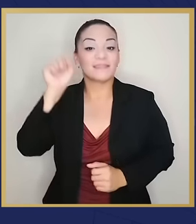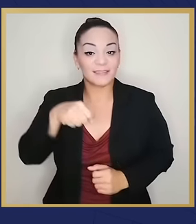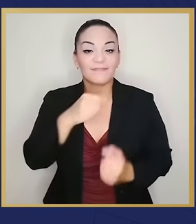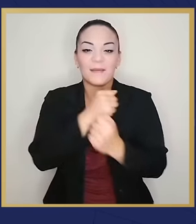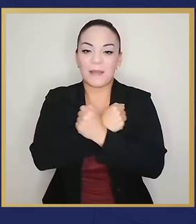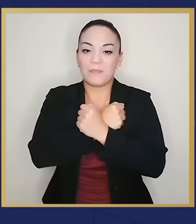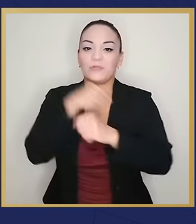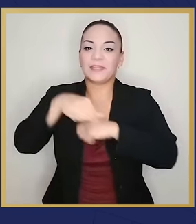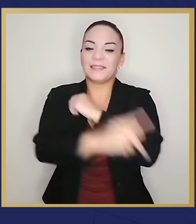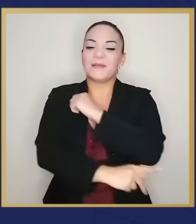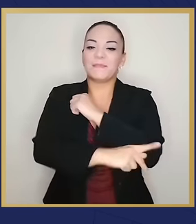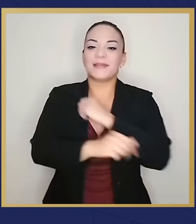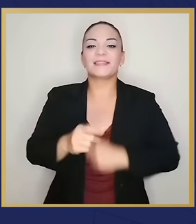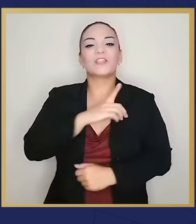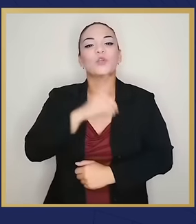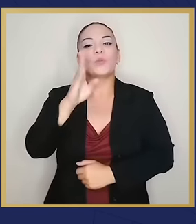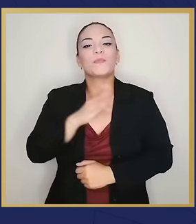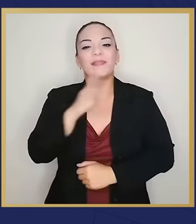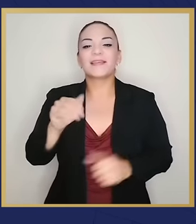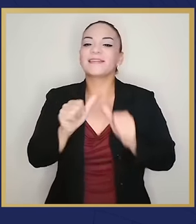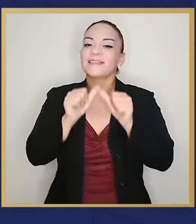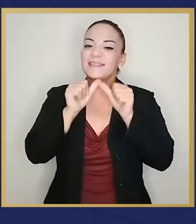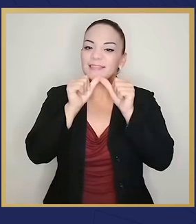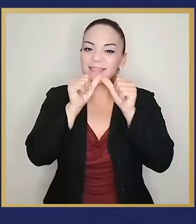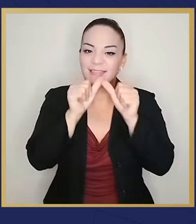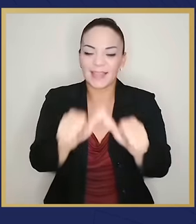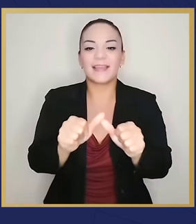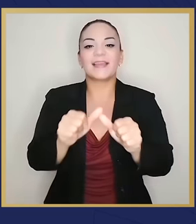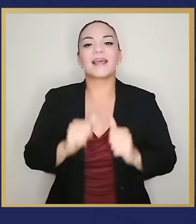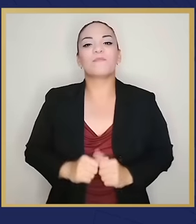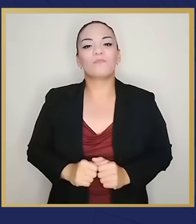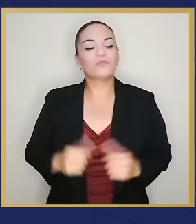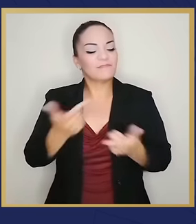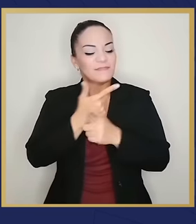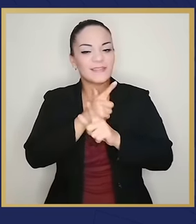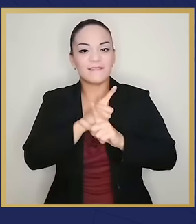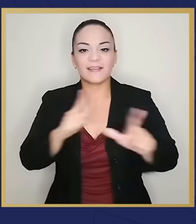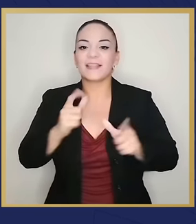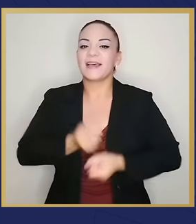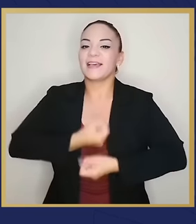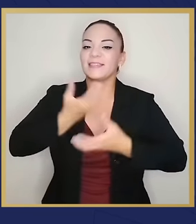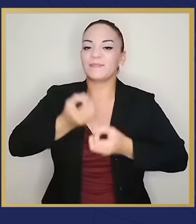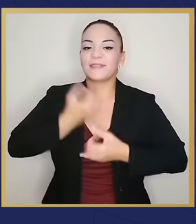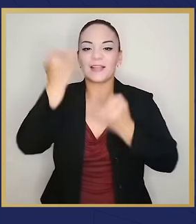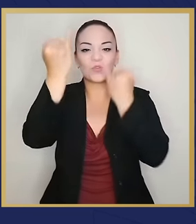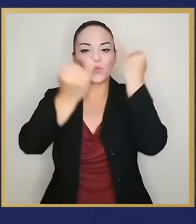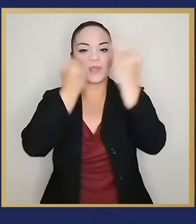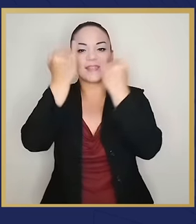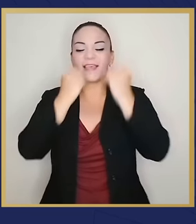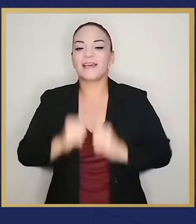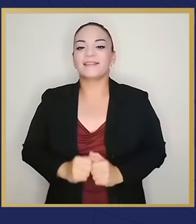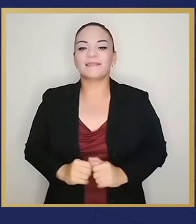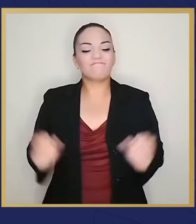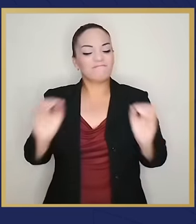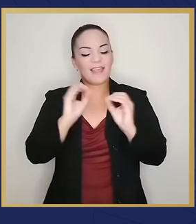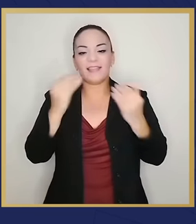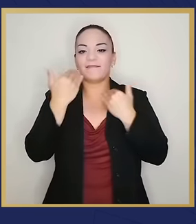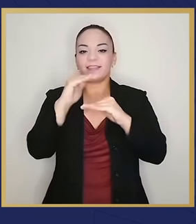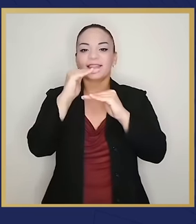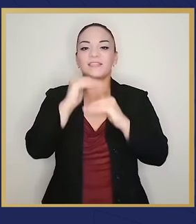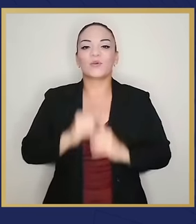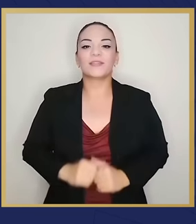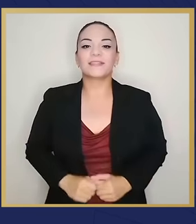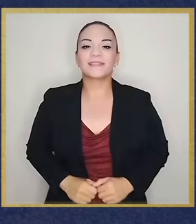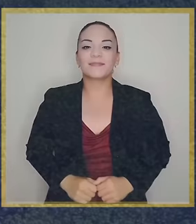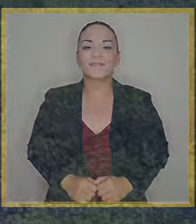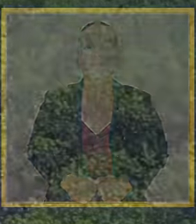patria. Dios los bendiga. Seguiremos en libertad expresando nuestras ideas sin restricciones.